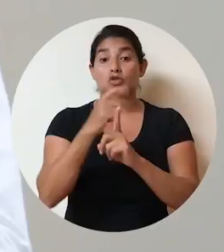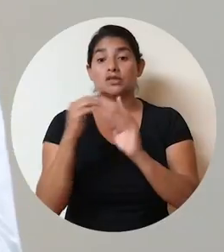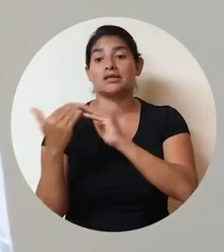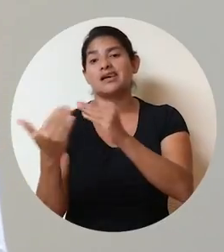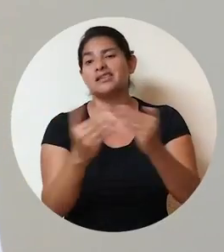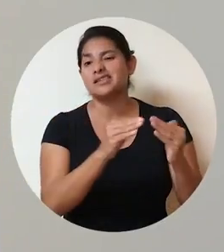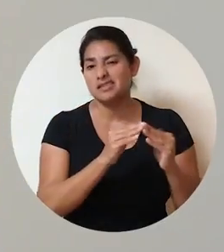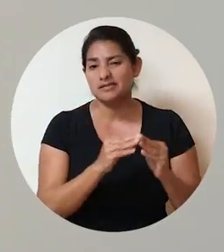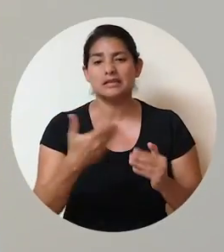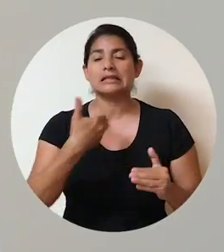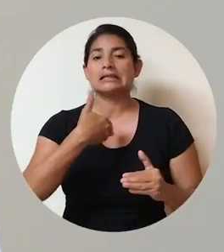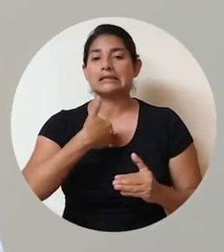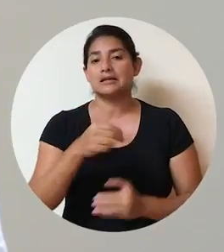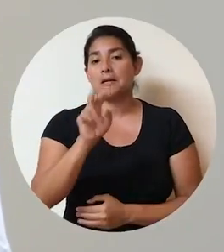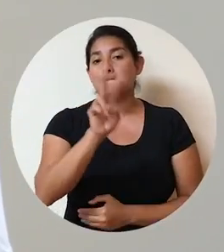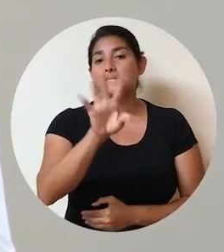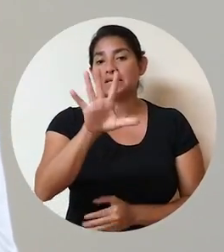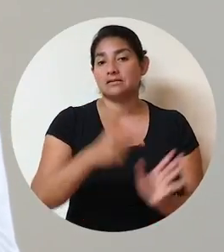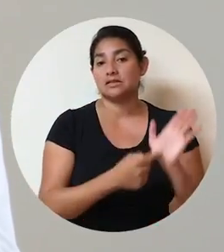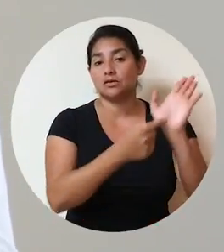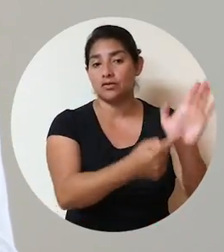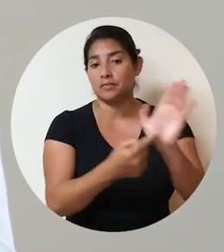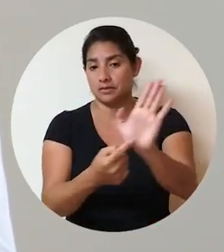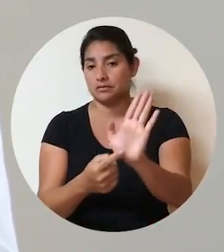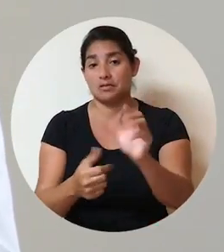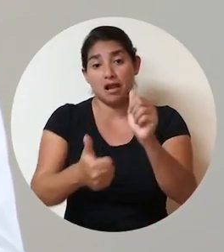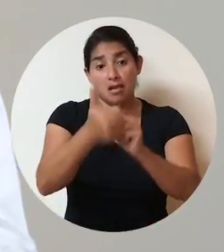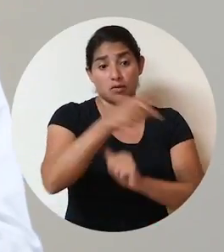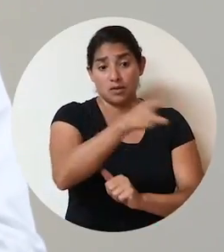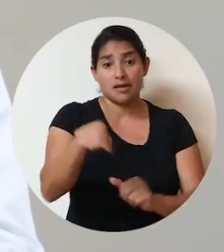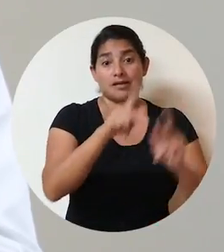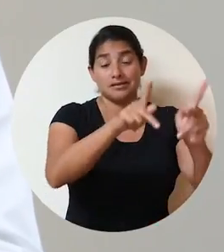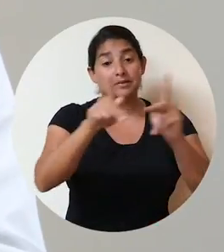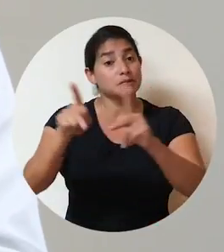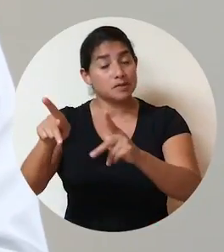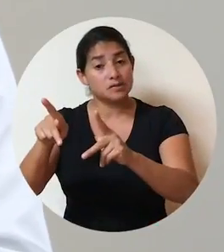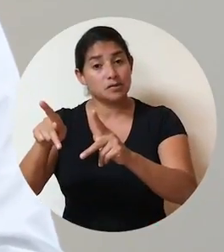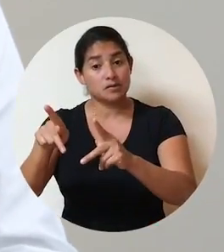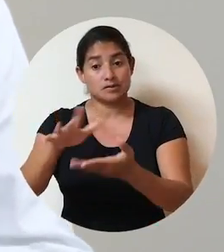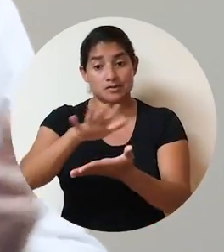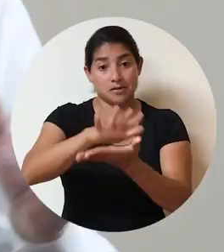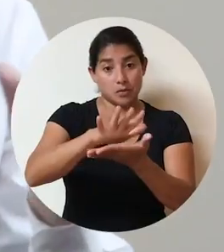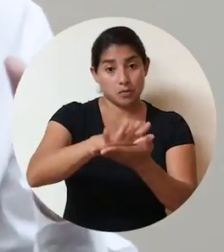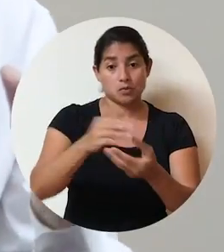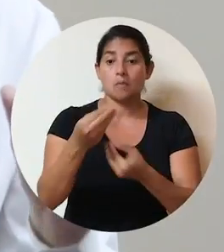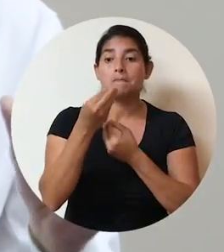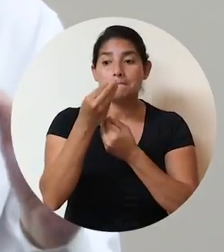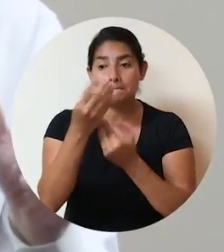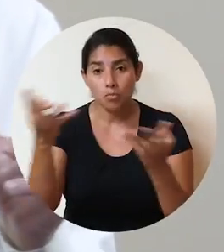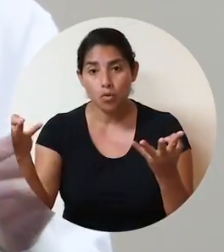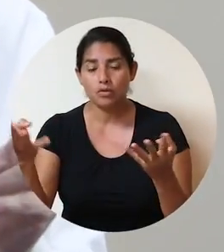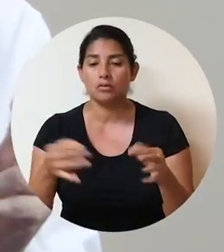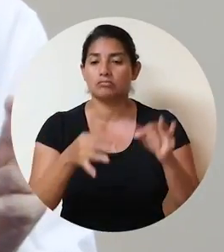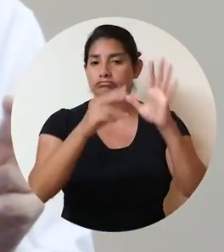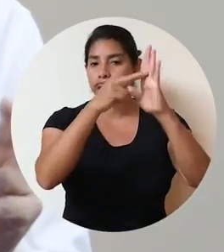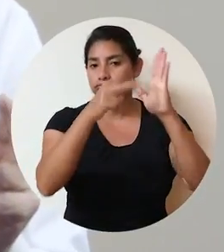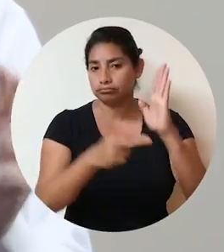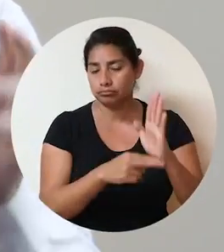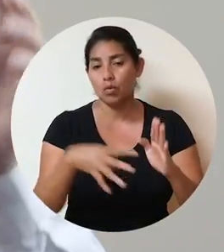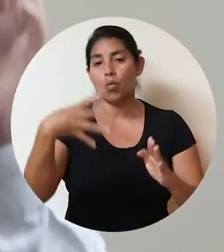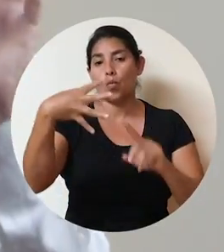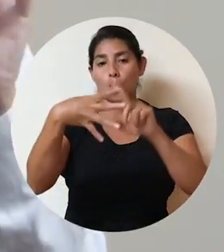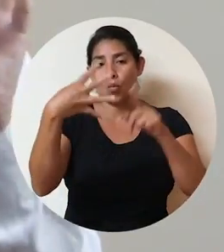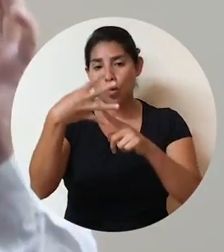La sociedad civil tendrá 25 representantes, la mayoría. En el documento que se ha hecho público